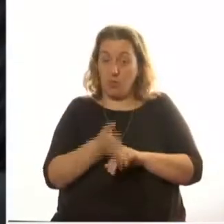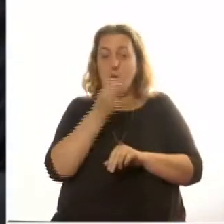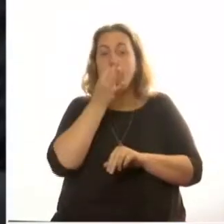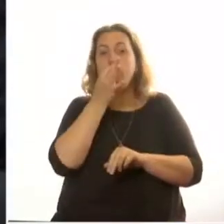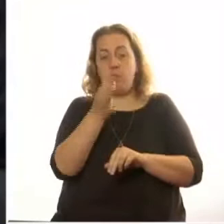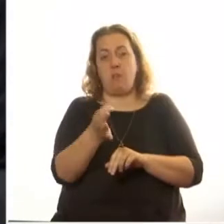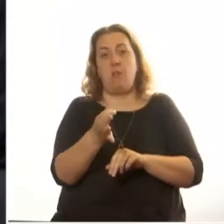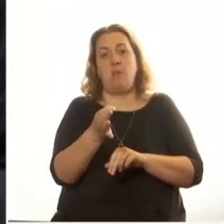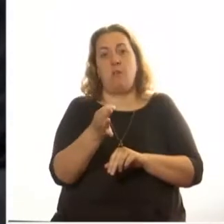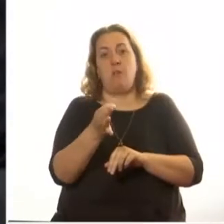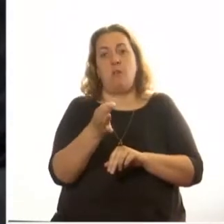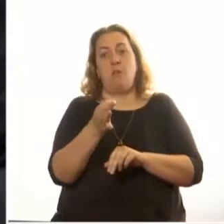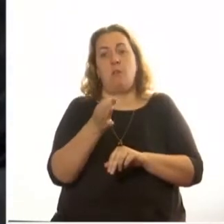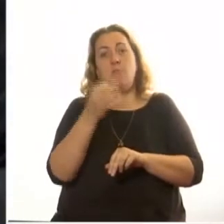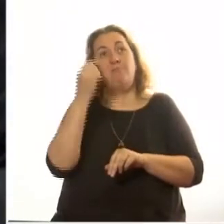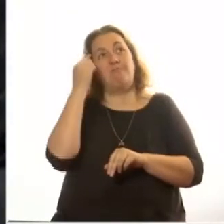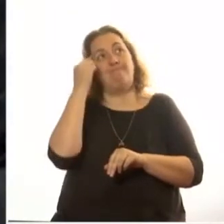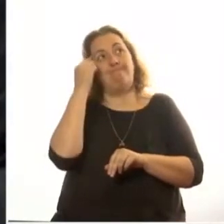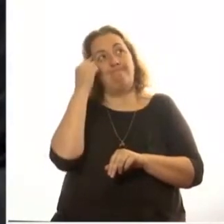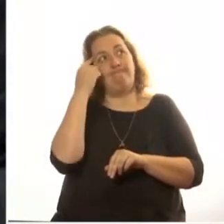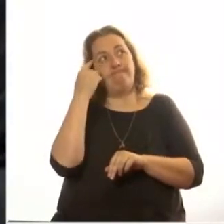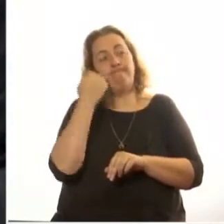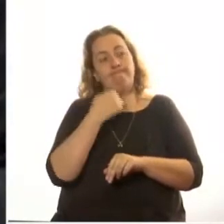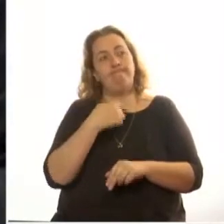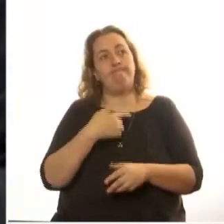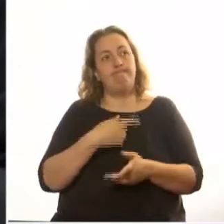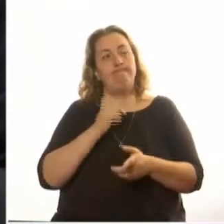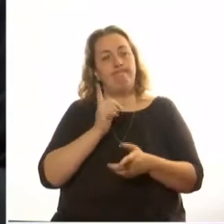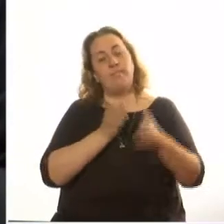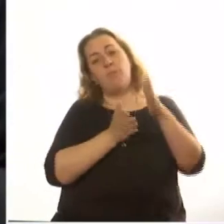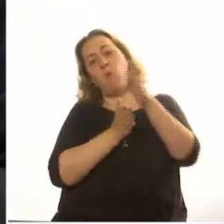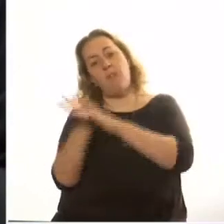considerado emigrar porque no se sentían seguros.